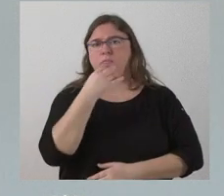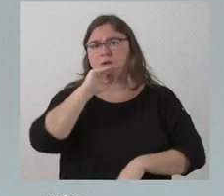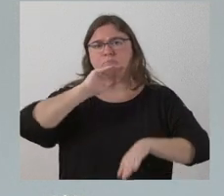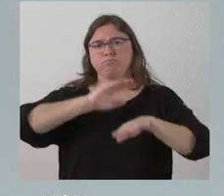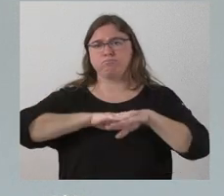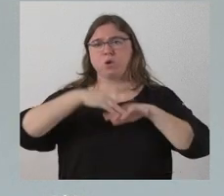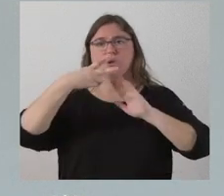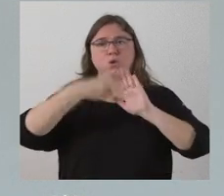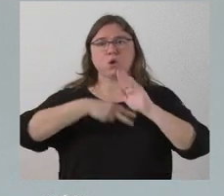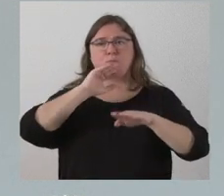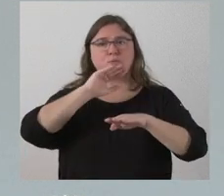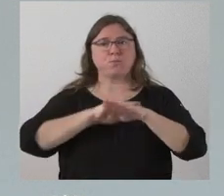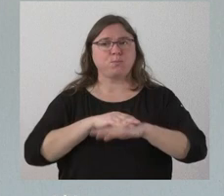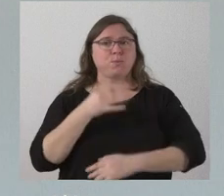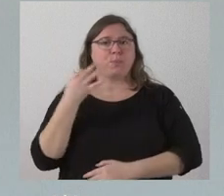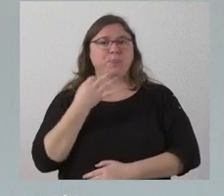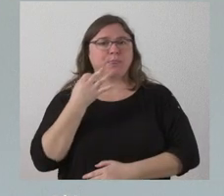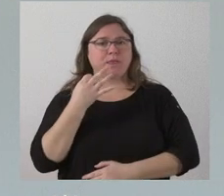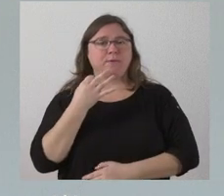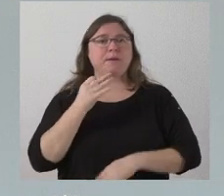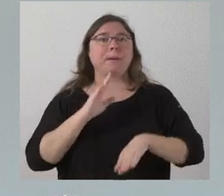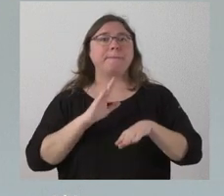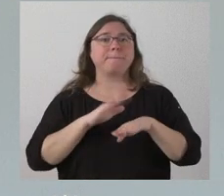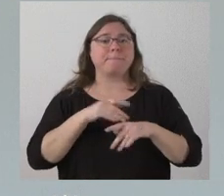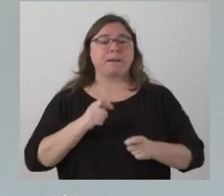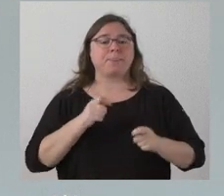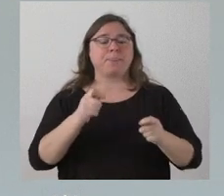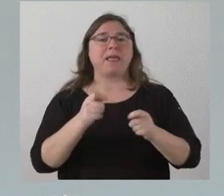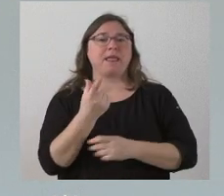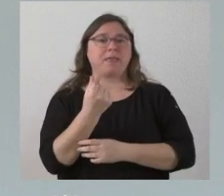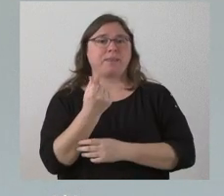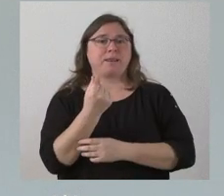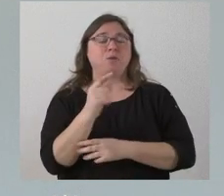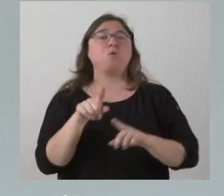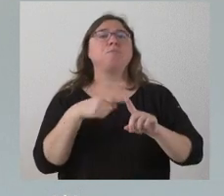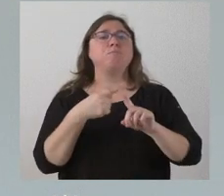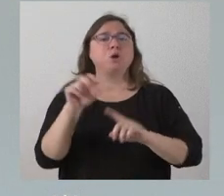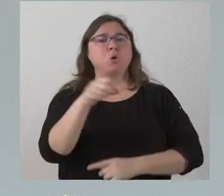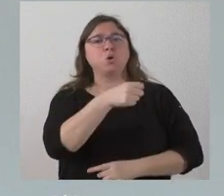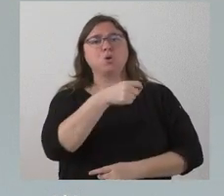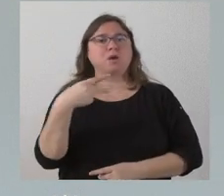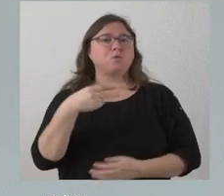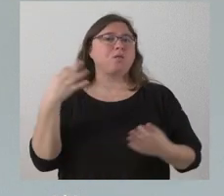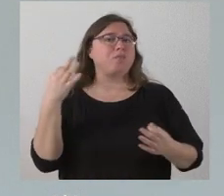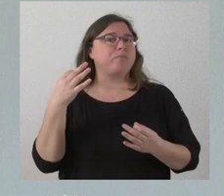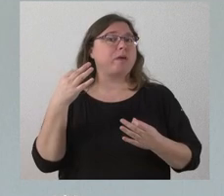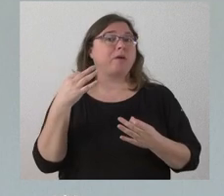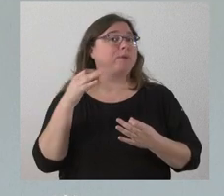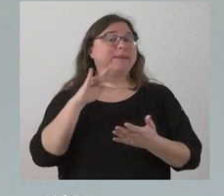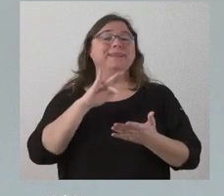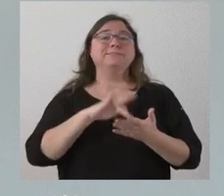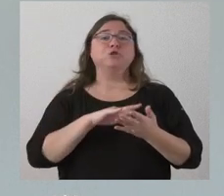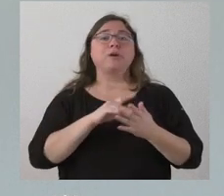esa normativa que se nos deriva en la entrega de ese dinero, pero además la resolución tiene que ser por estricto orden de llegada,